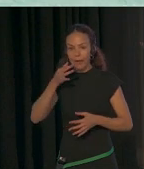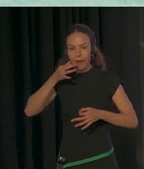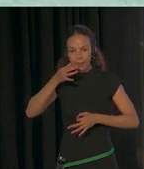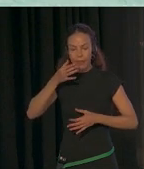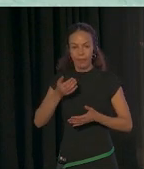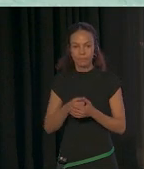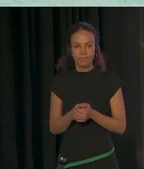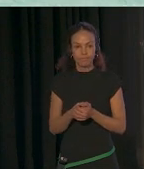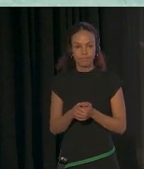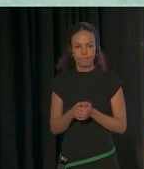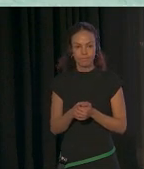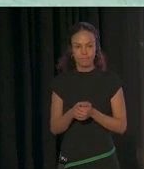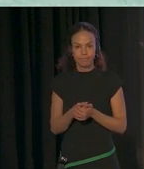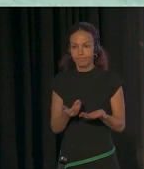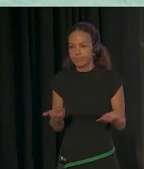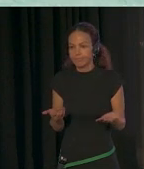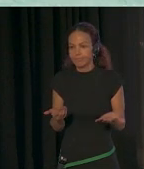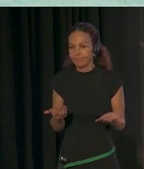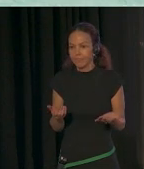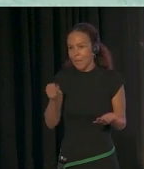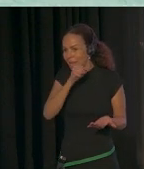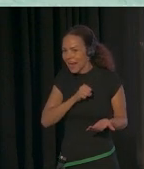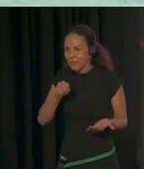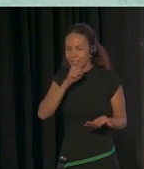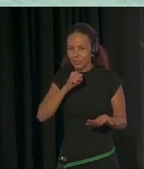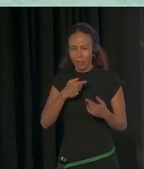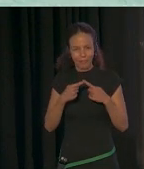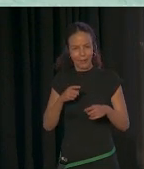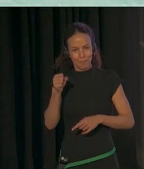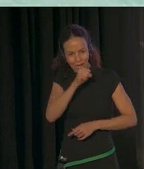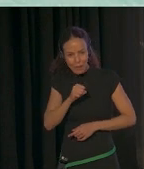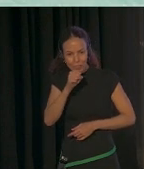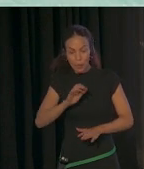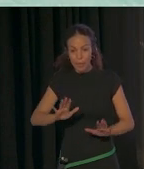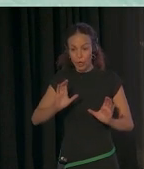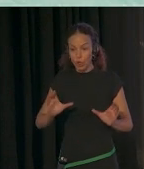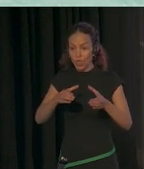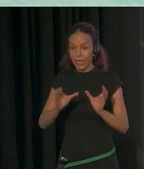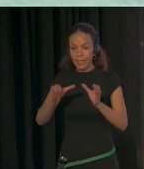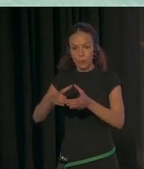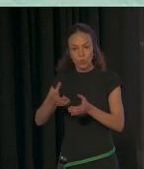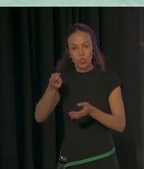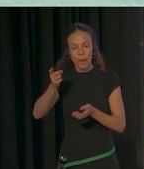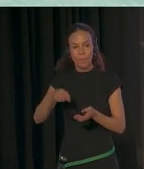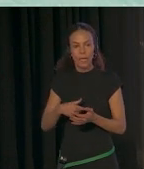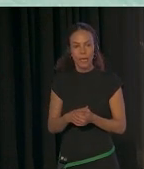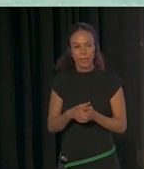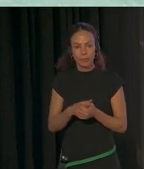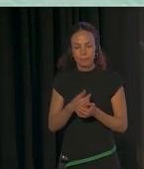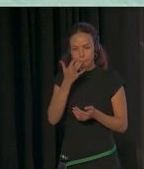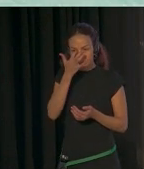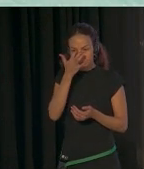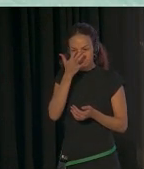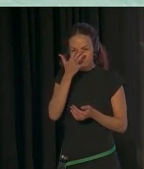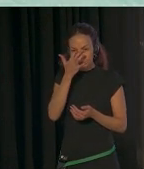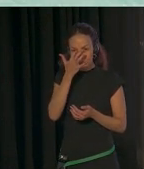diversos de una forma maravillosa, pero que colectivos también presentan una